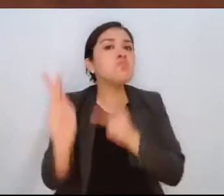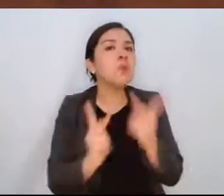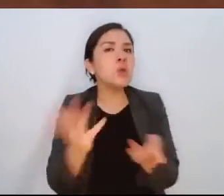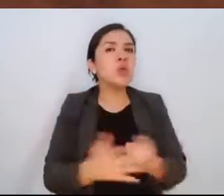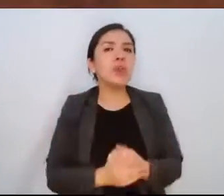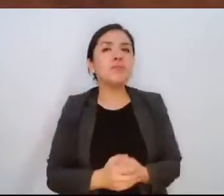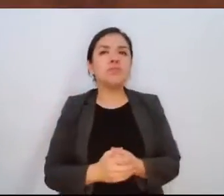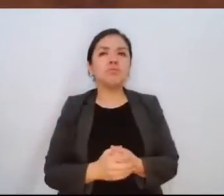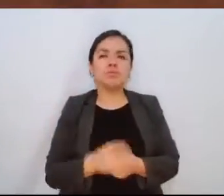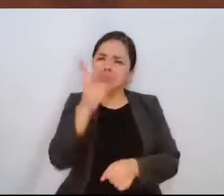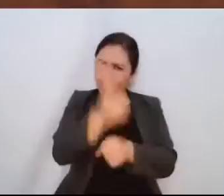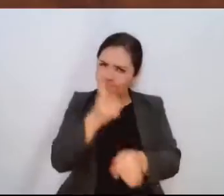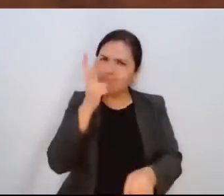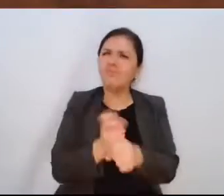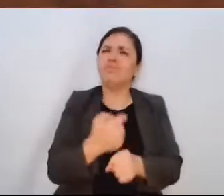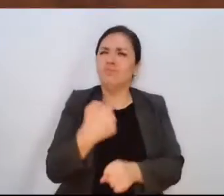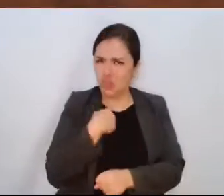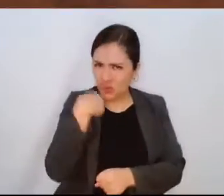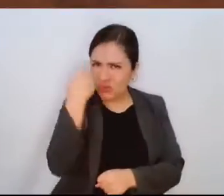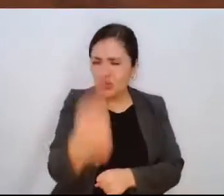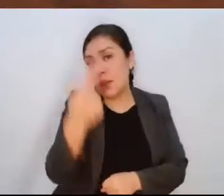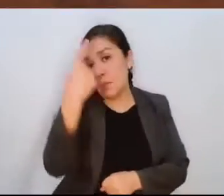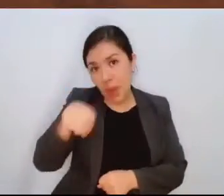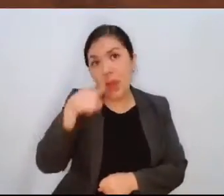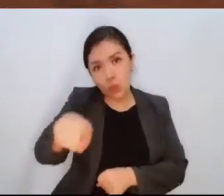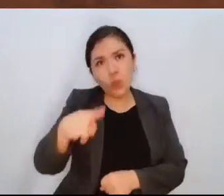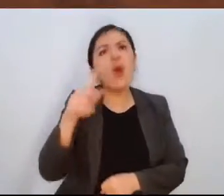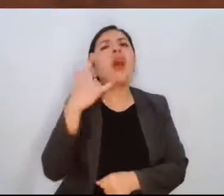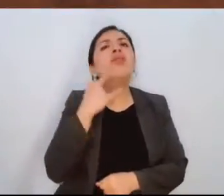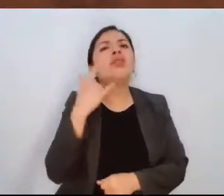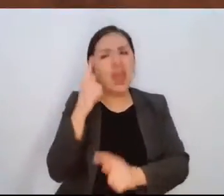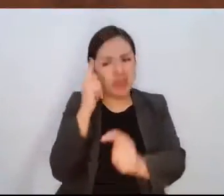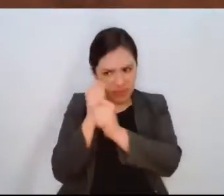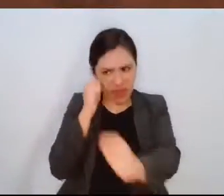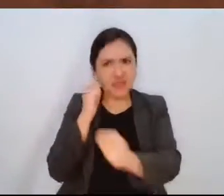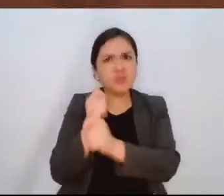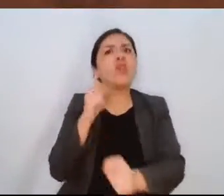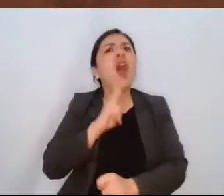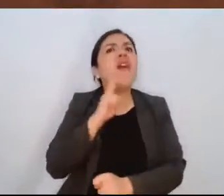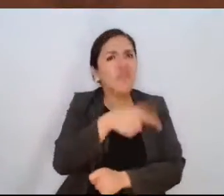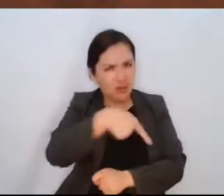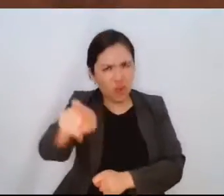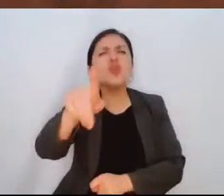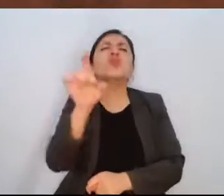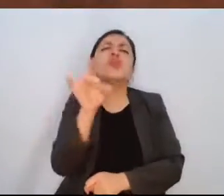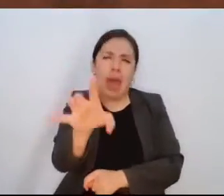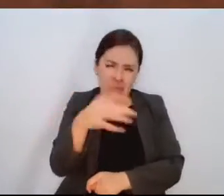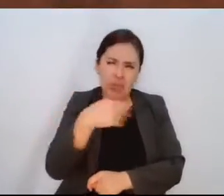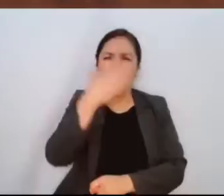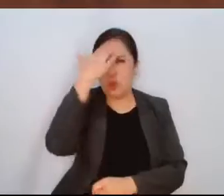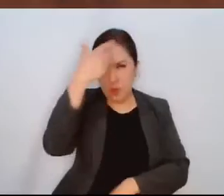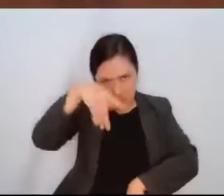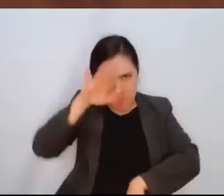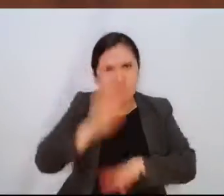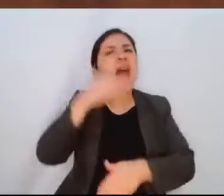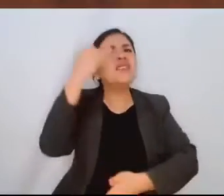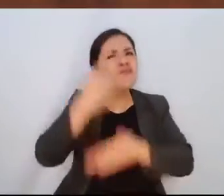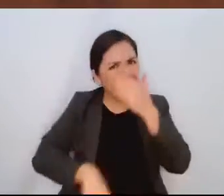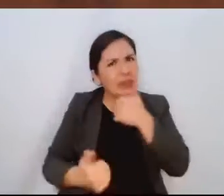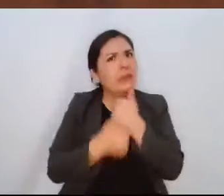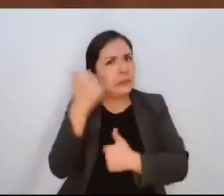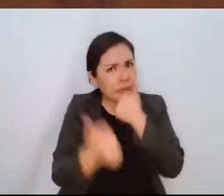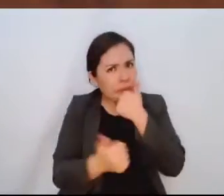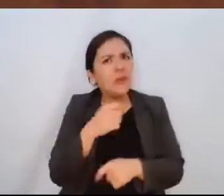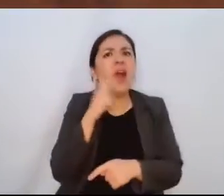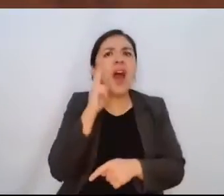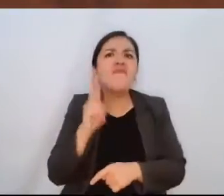Lo invitamos, señor secretario, a que circule más en el transporte público. Sé que lo ha hecho, pero hay que hacerlo todavía mucho más, porque los